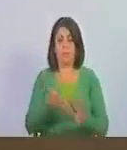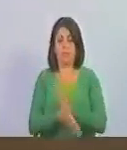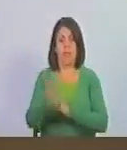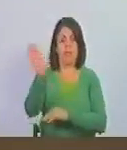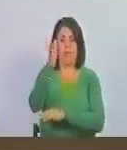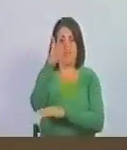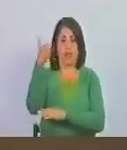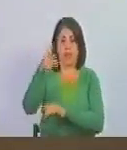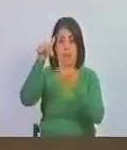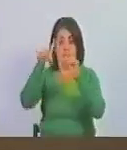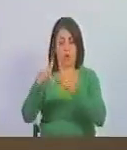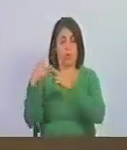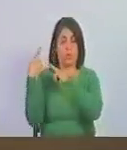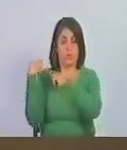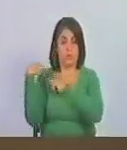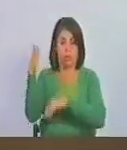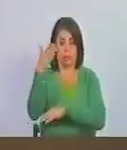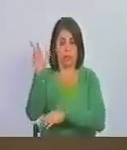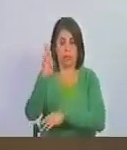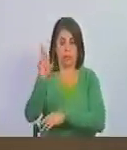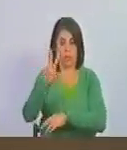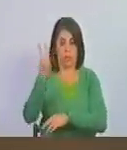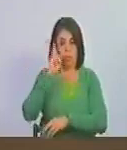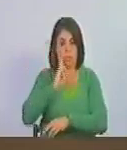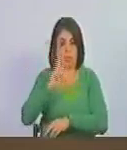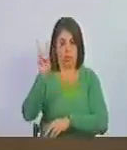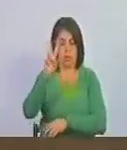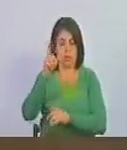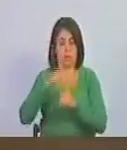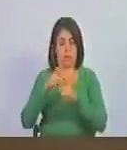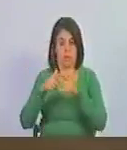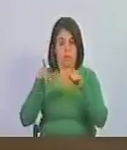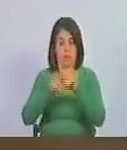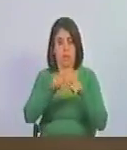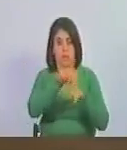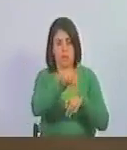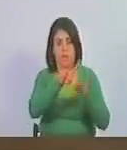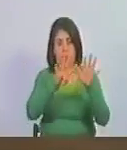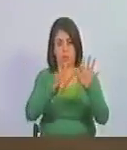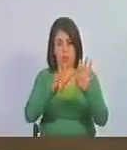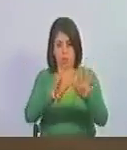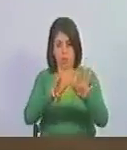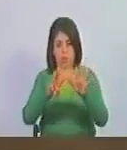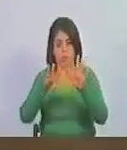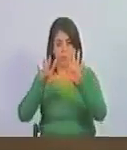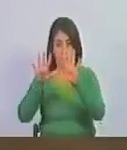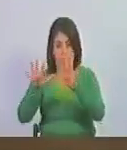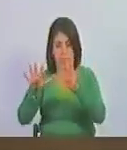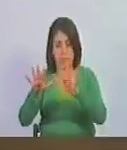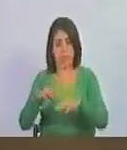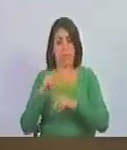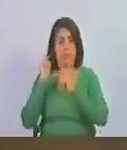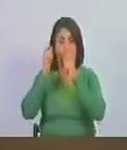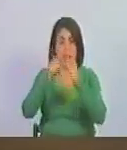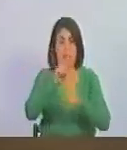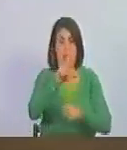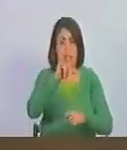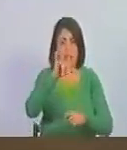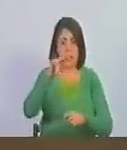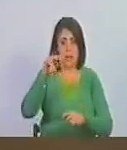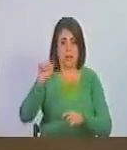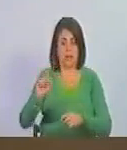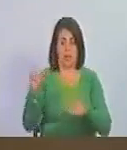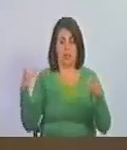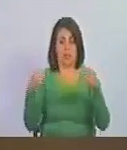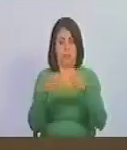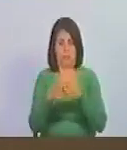bandera que hoy nos representa como república así como en 1810 la junta patriota designa al hino de Clemente para